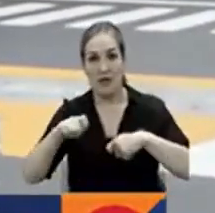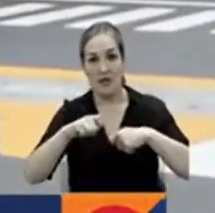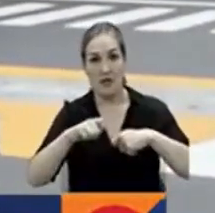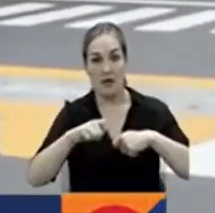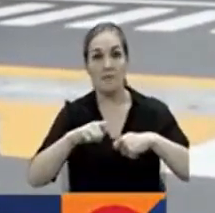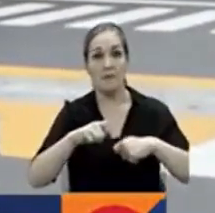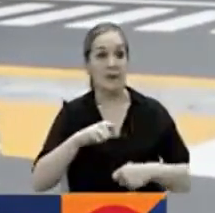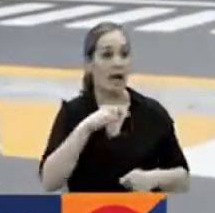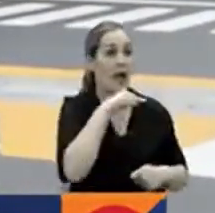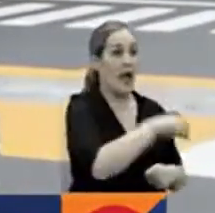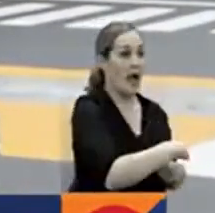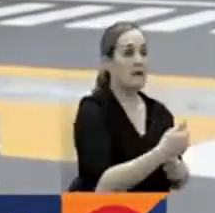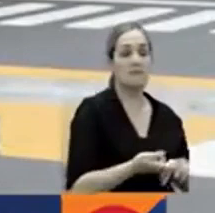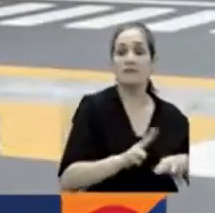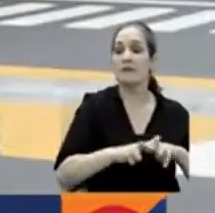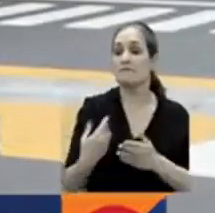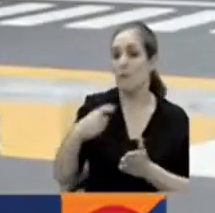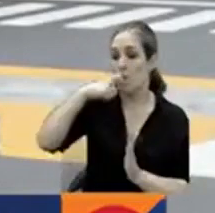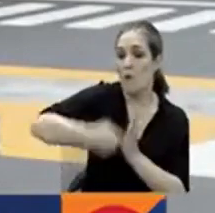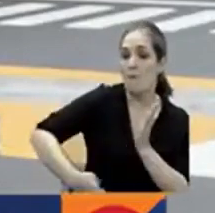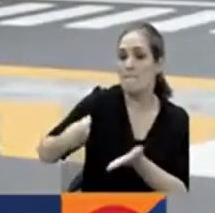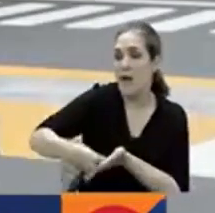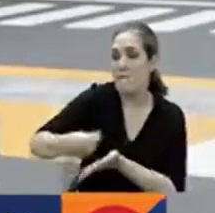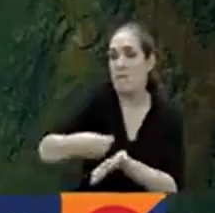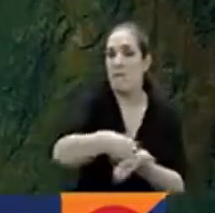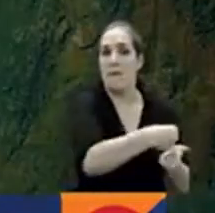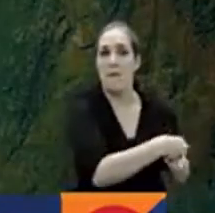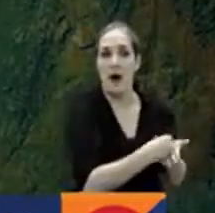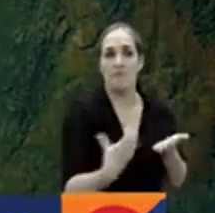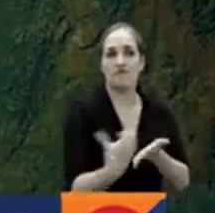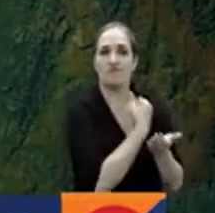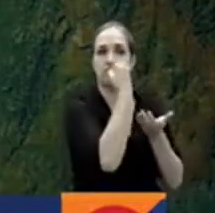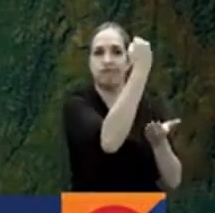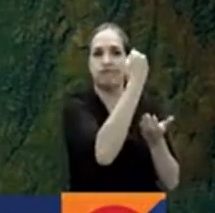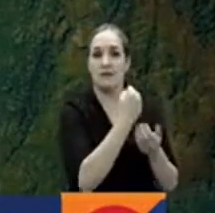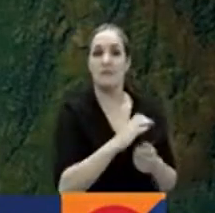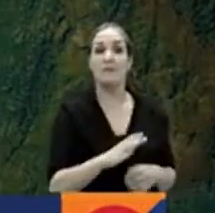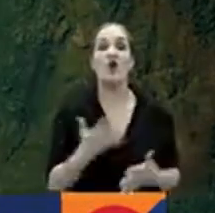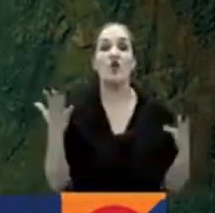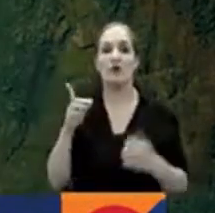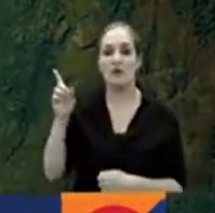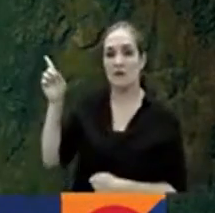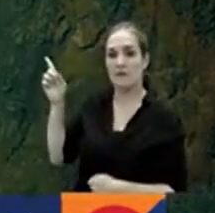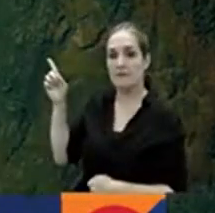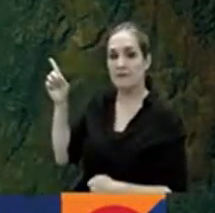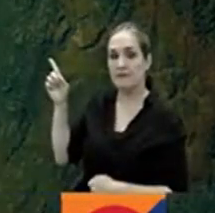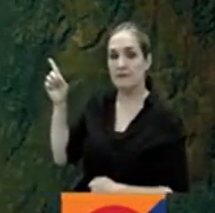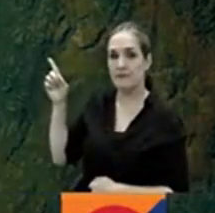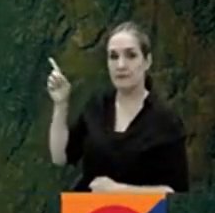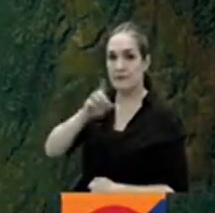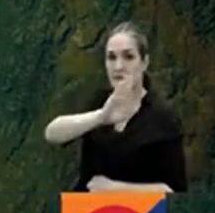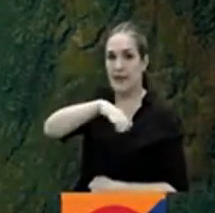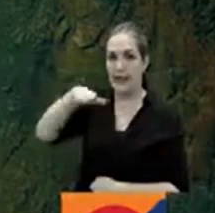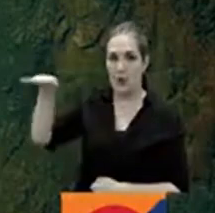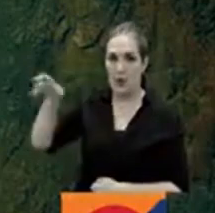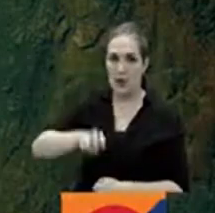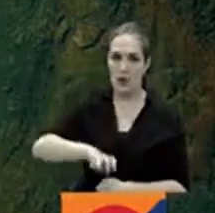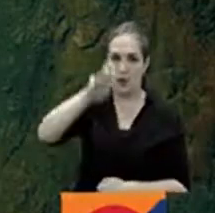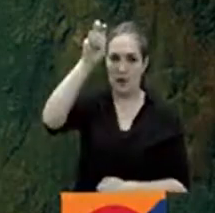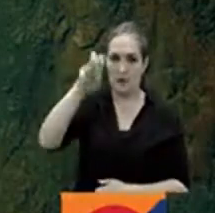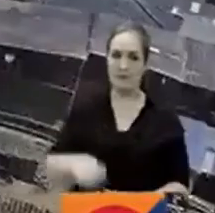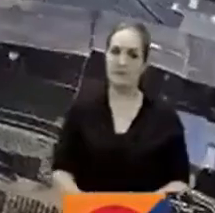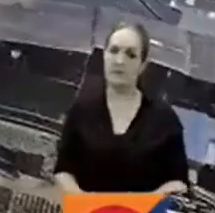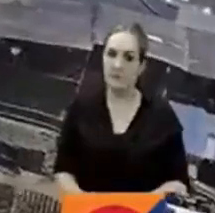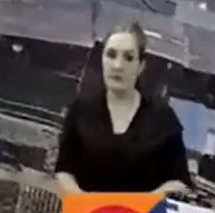alimentará las finanzas de las disidencias. Los municipios de Campamento, Anorí, Angosturas, Guadalupe y